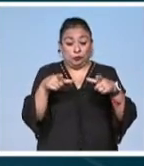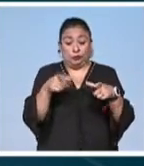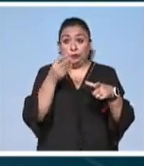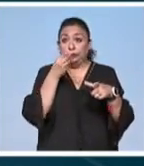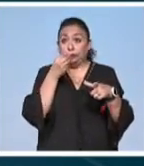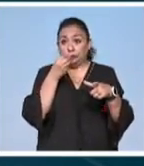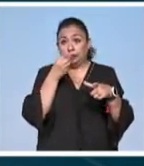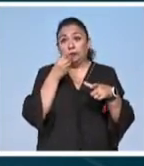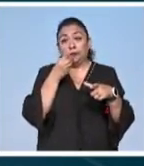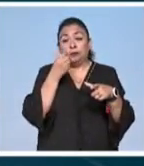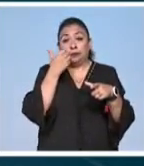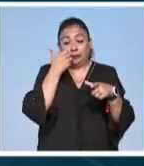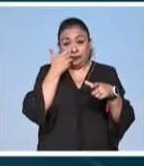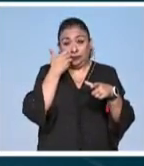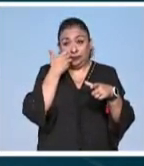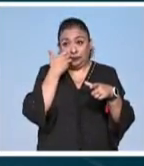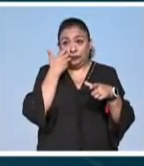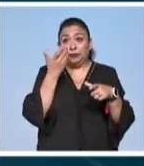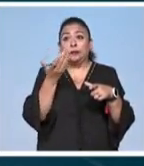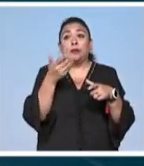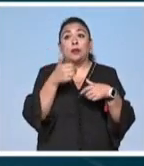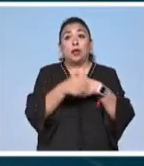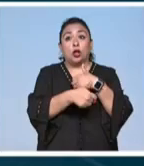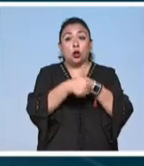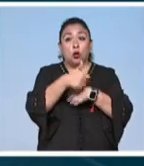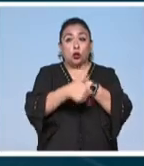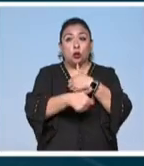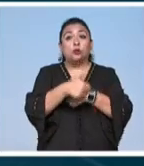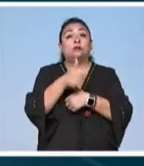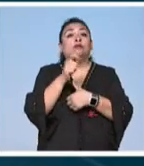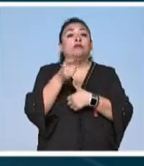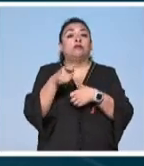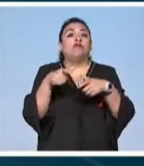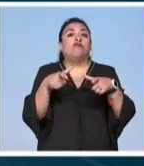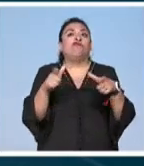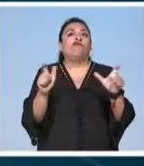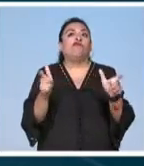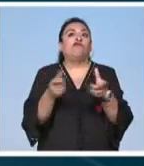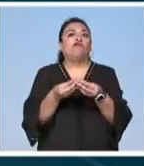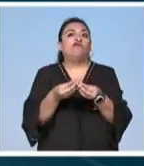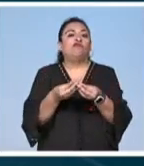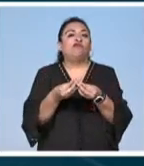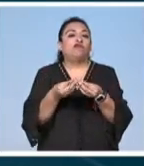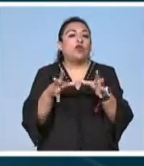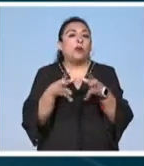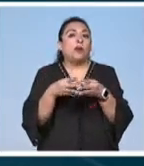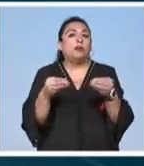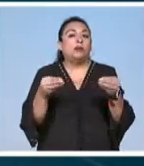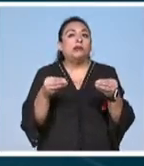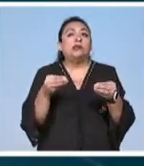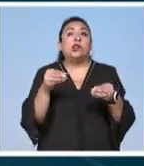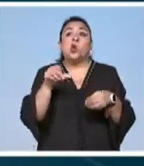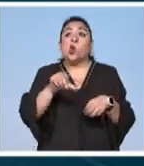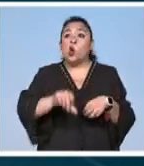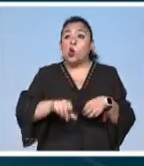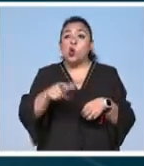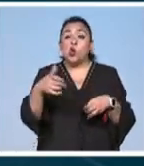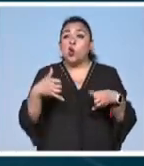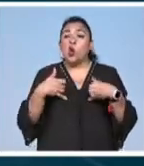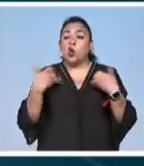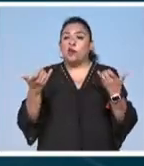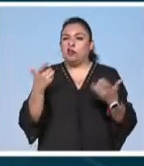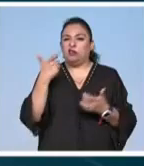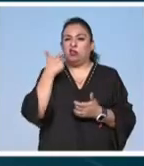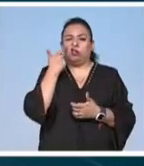que es algo que busca el concurso es un platillo que se está perdiendo nos comentaban que incluso hoy en día los jóvenes